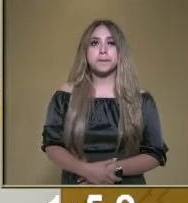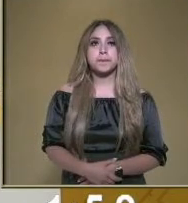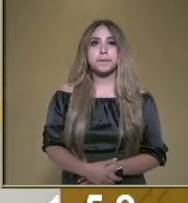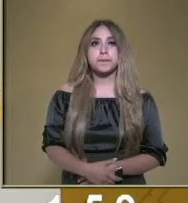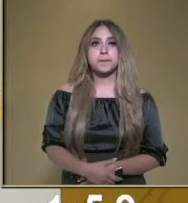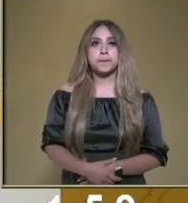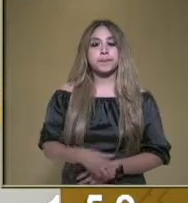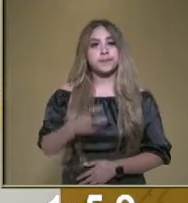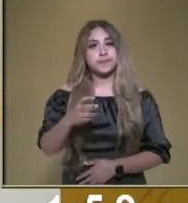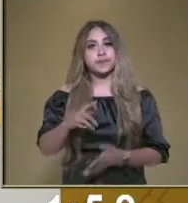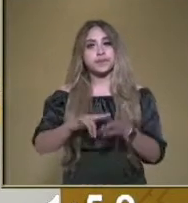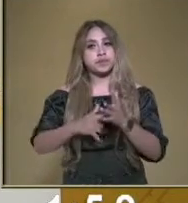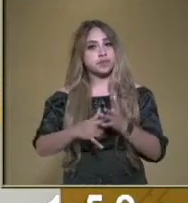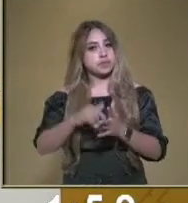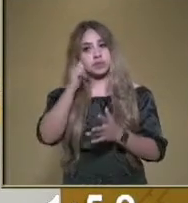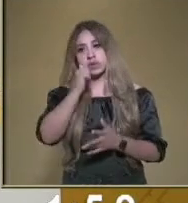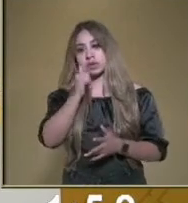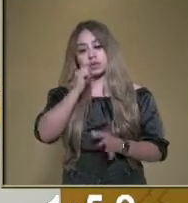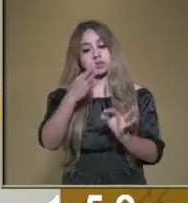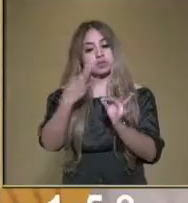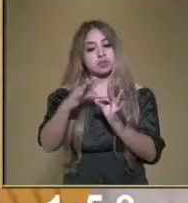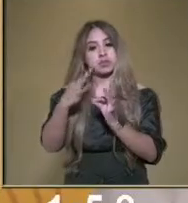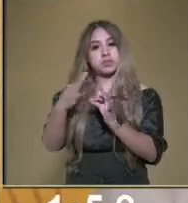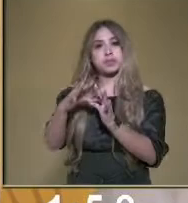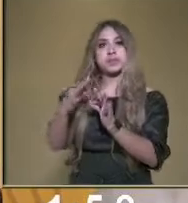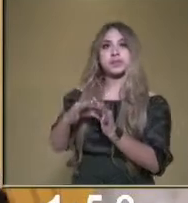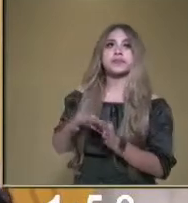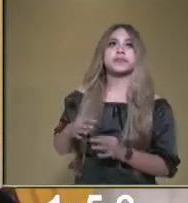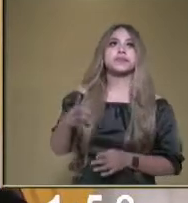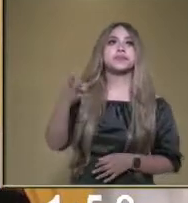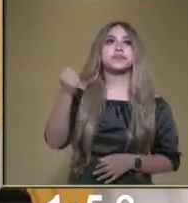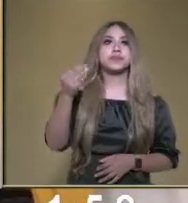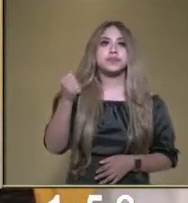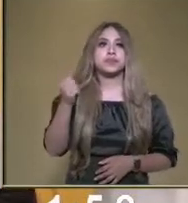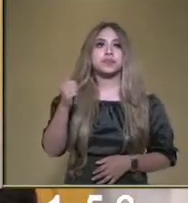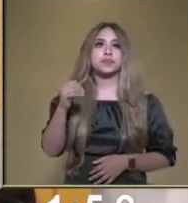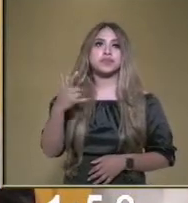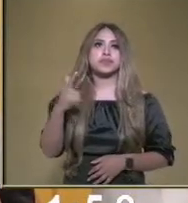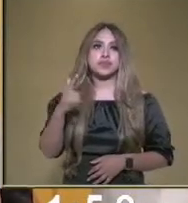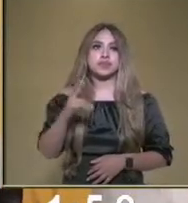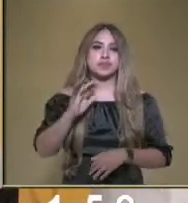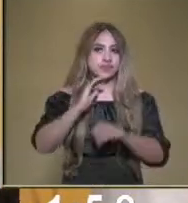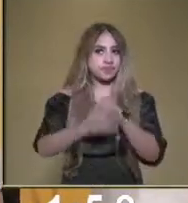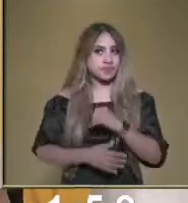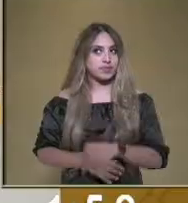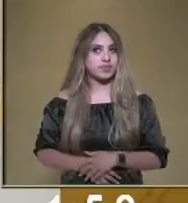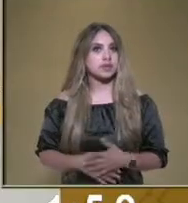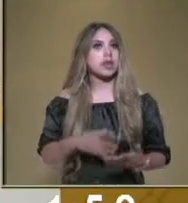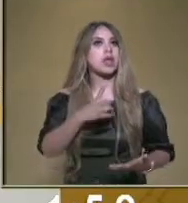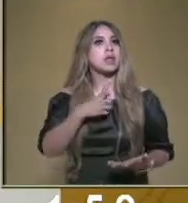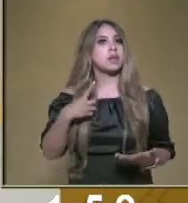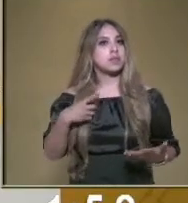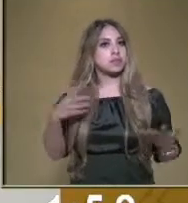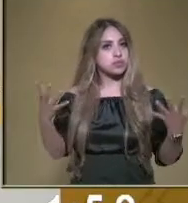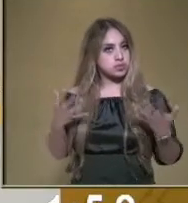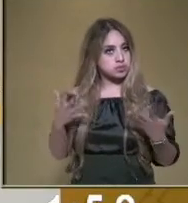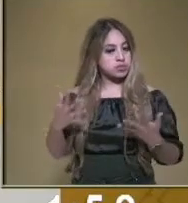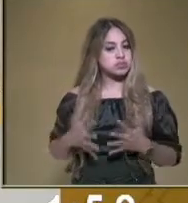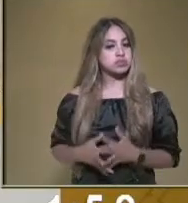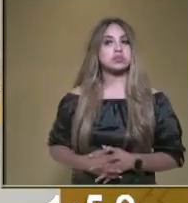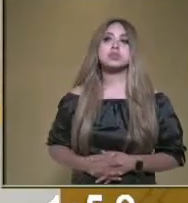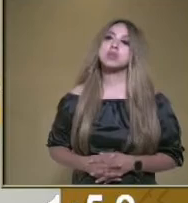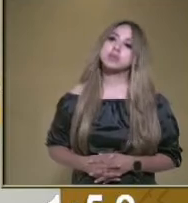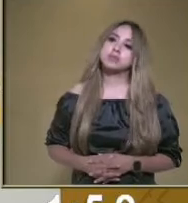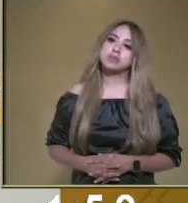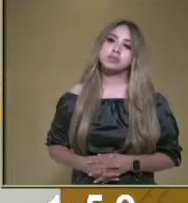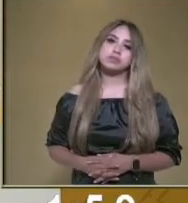de seguir. Y como lo hemos seguido hasta el 9 de julio que terminamos. Sí. ¿Qué debemos de hacer de ahora en adelante porque seguimos